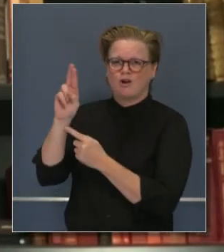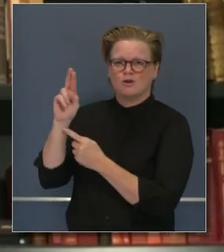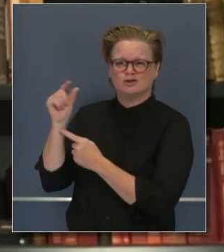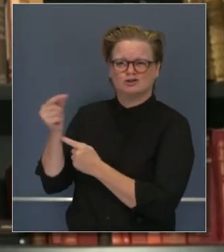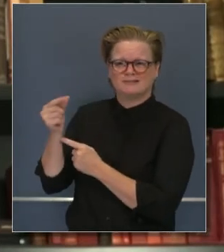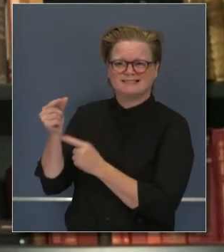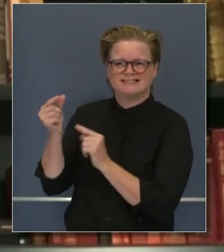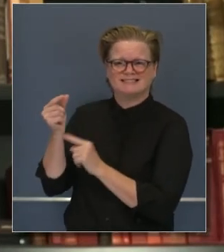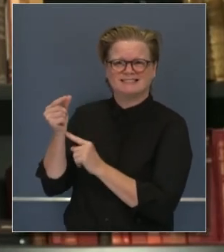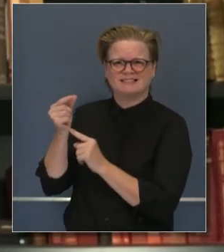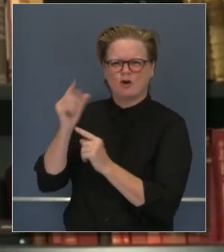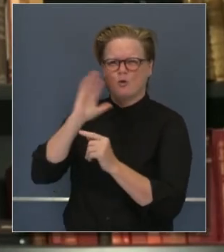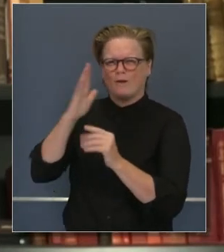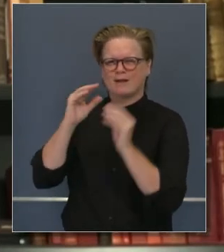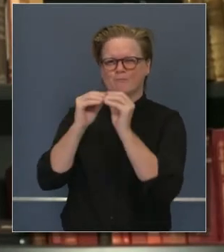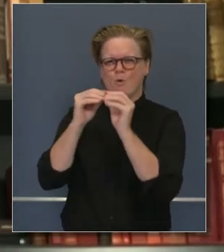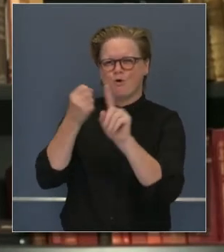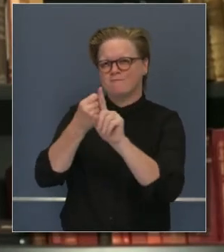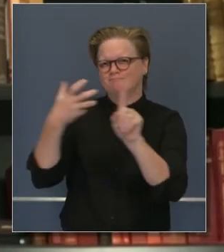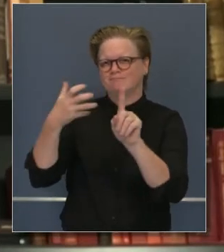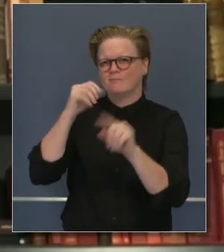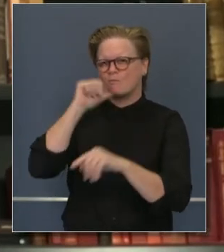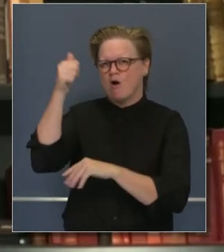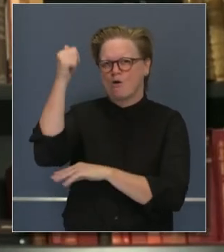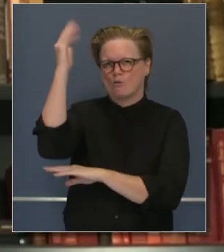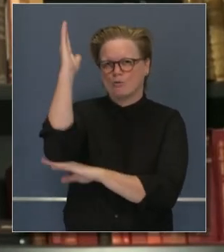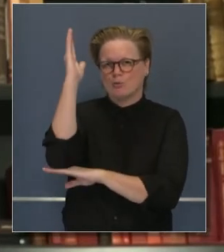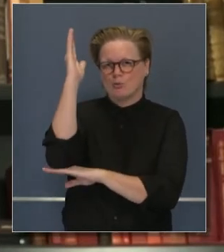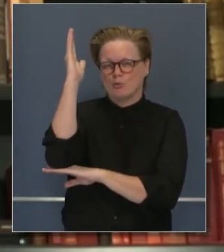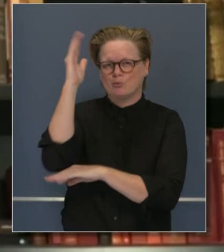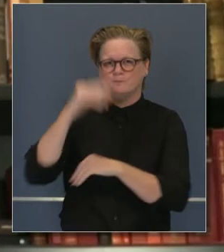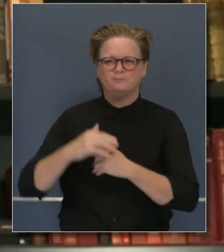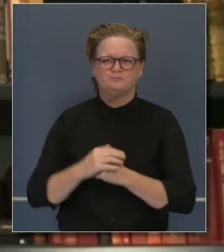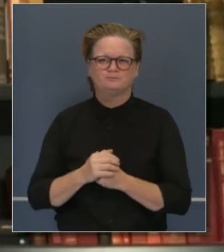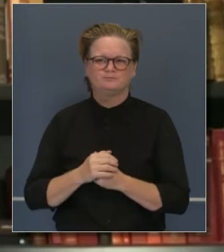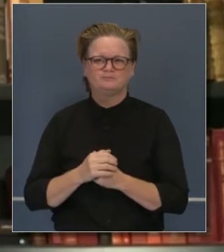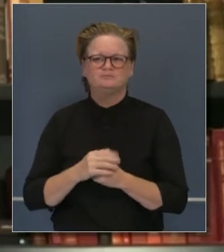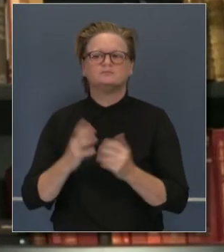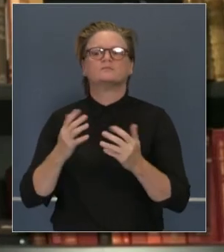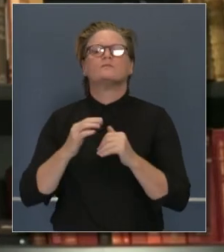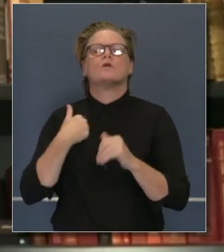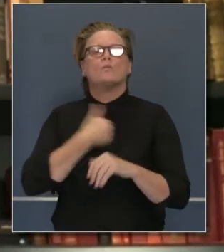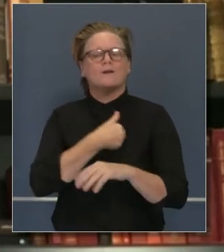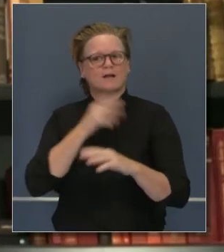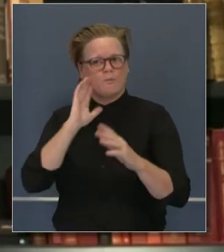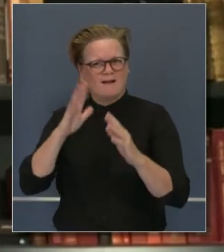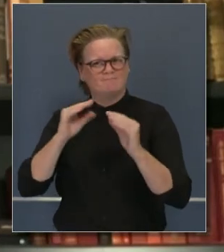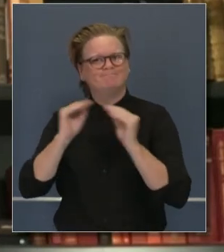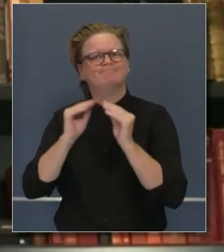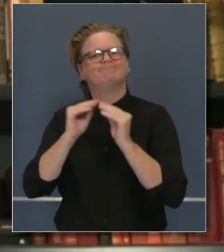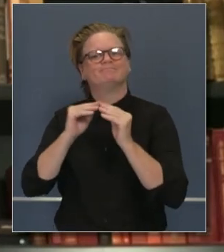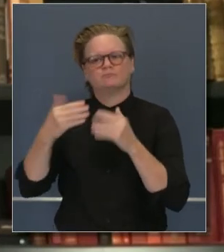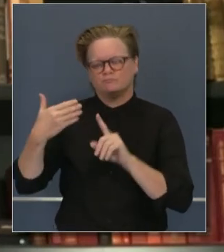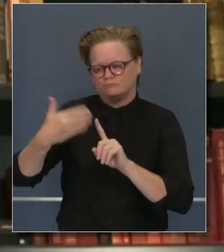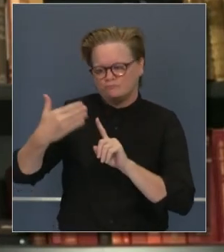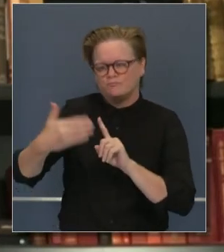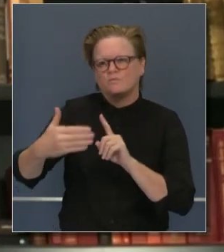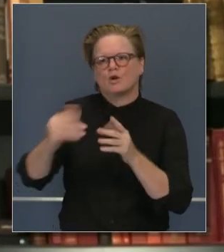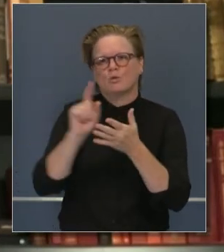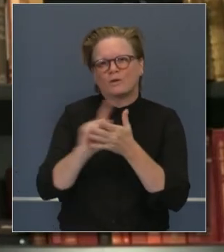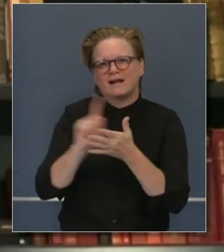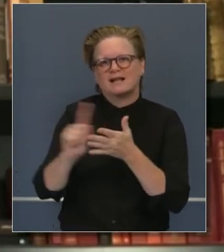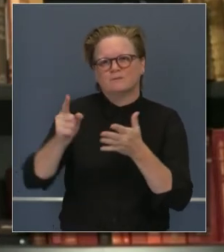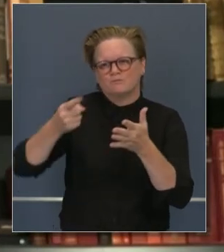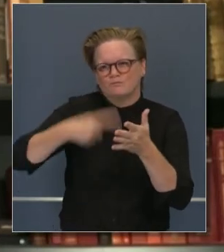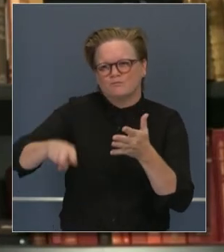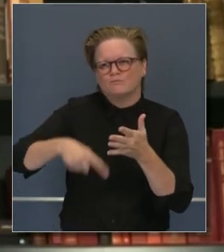las noticias sobre los condados en los niveles. Y es probable que haremos anuncios adicionales más tarde en la